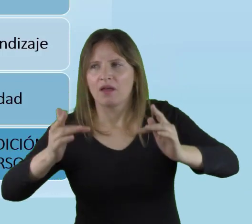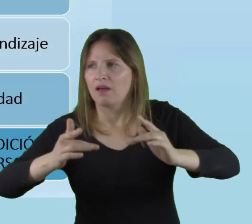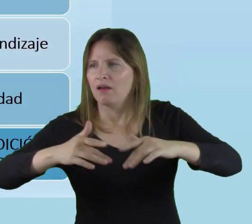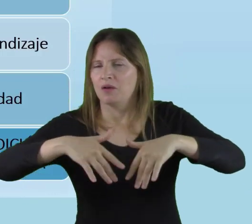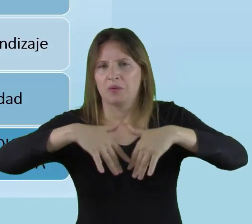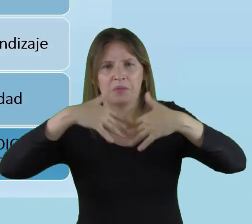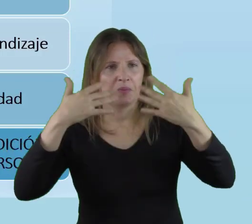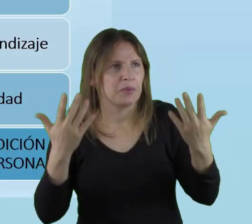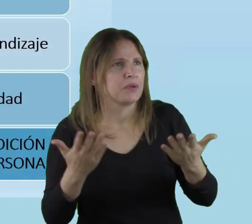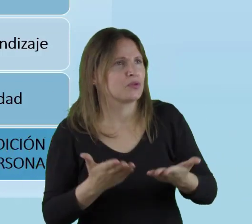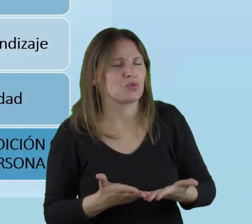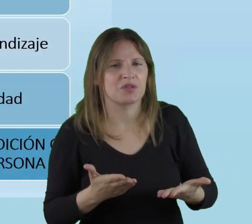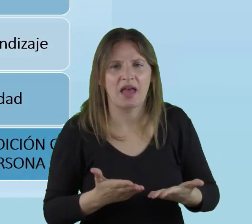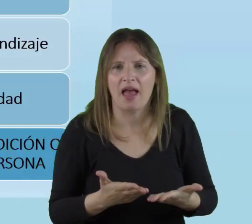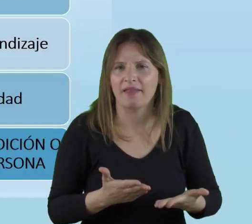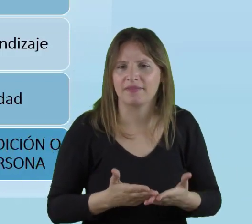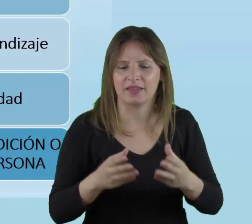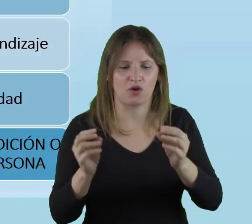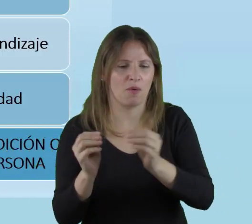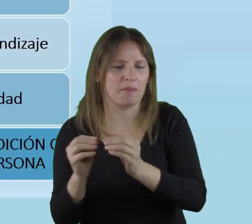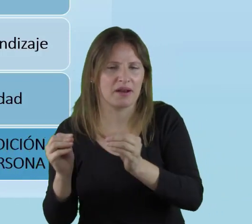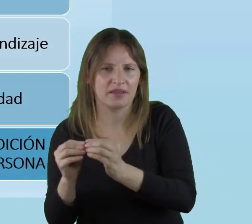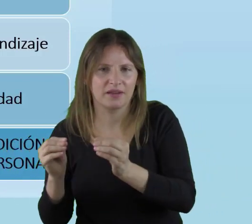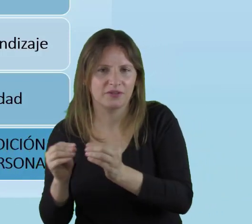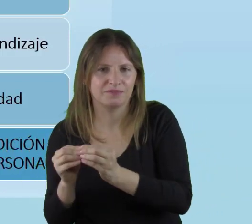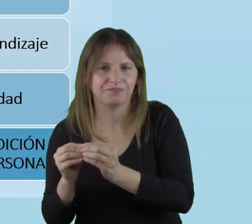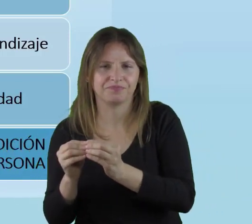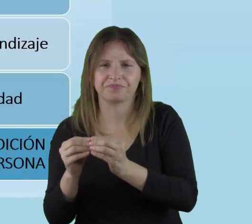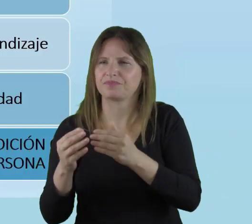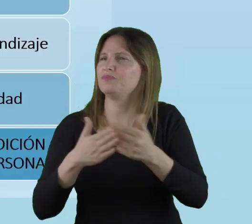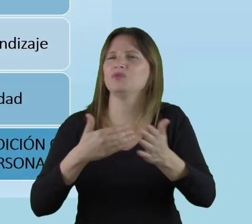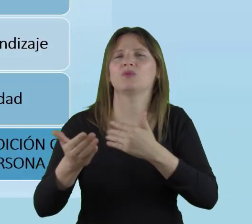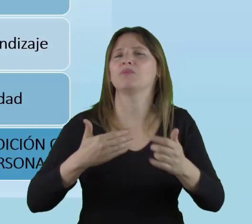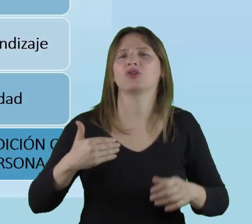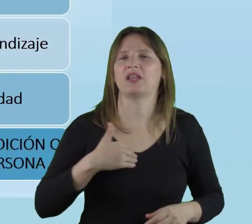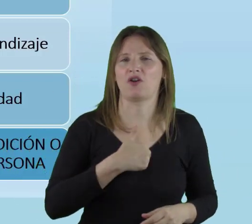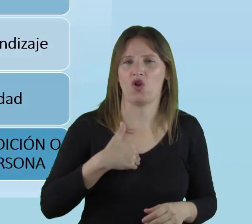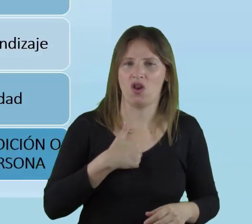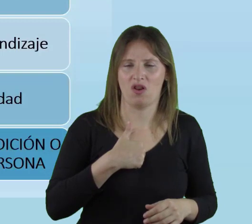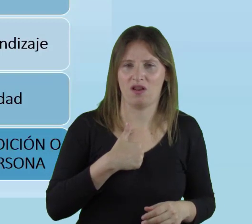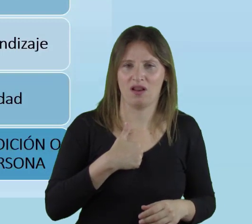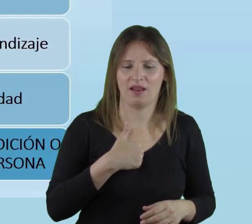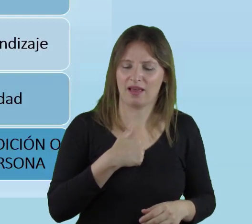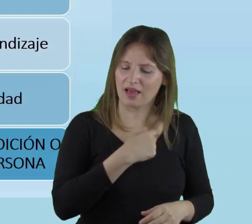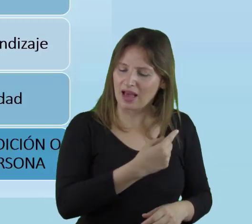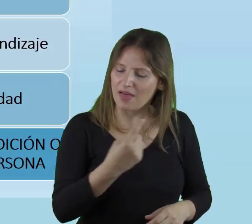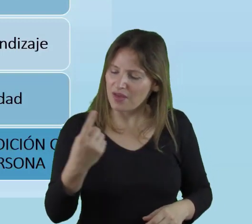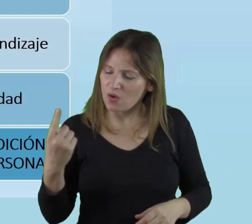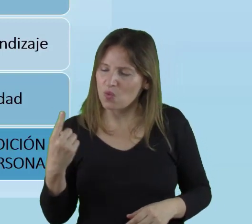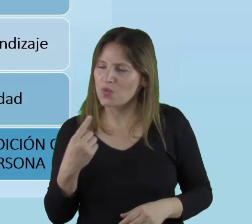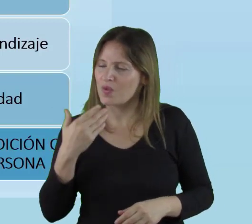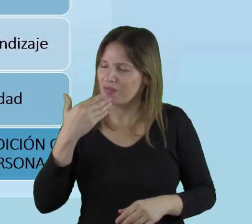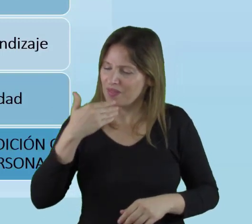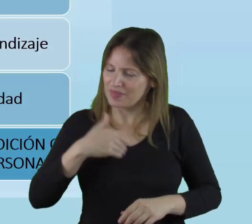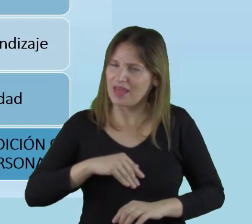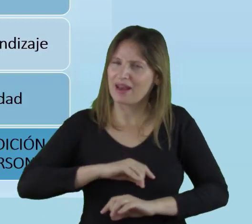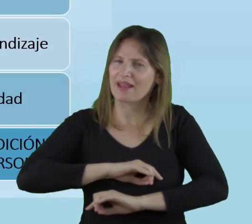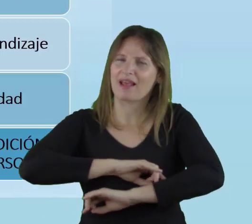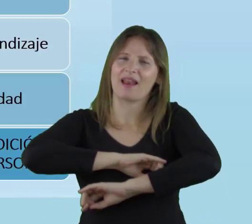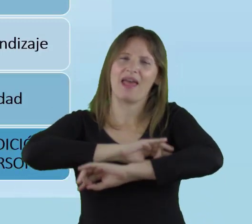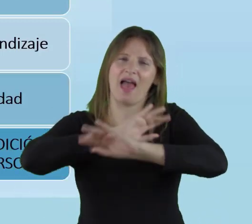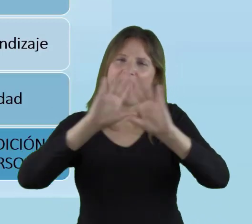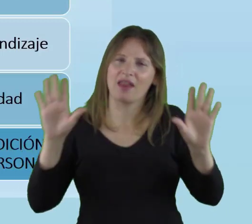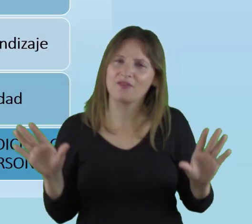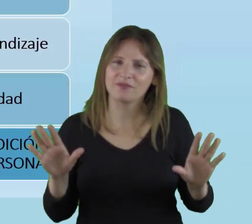educador, sea estudiante, sea compañero, sea cualquier